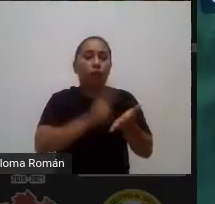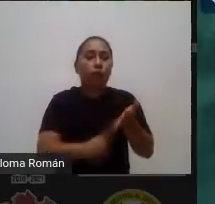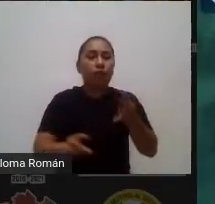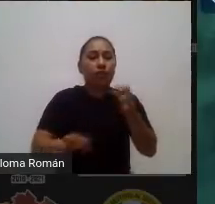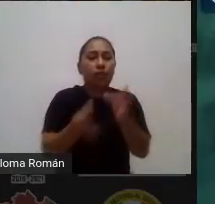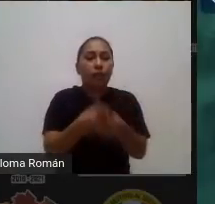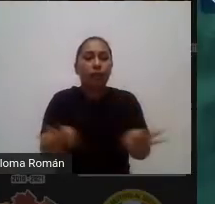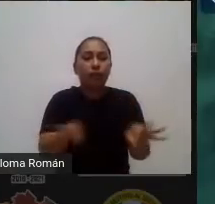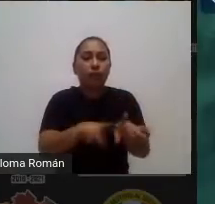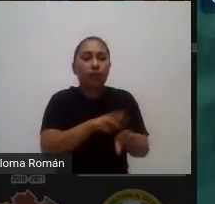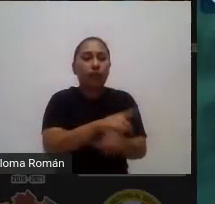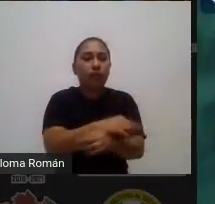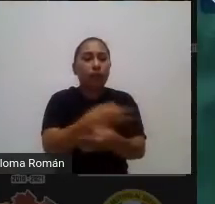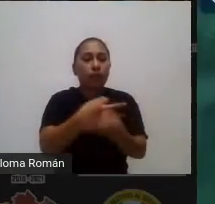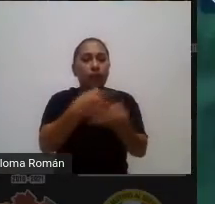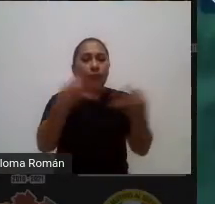keto